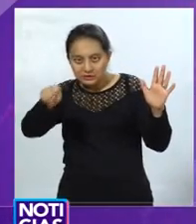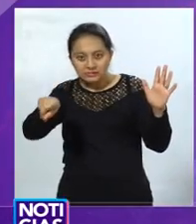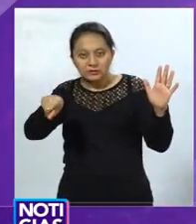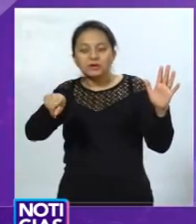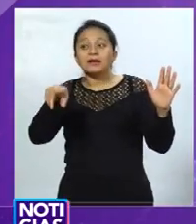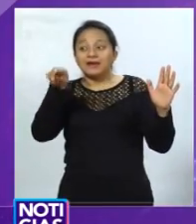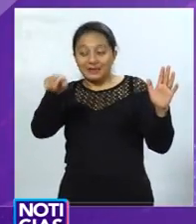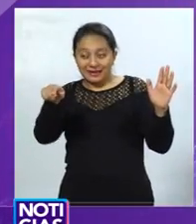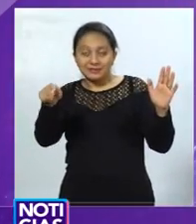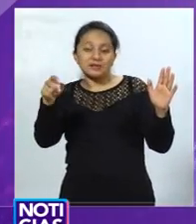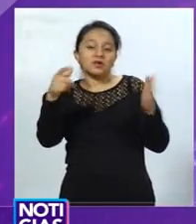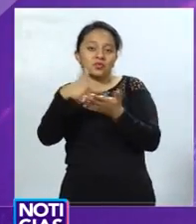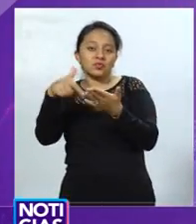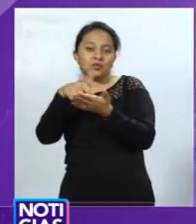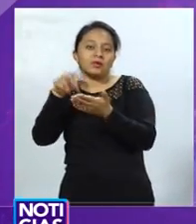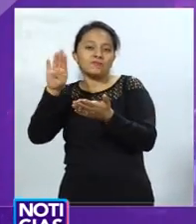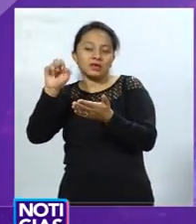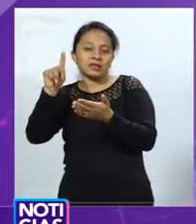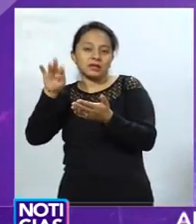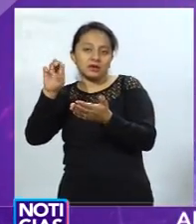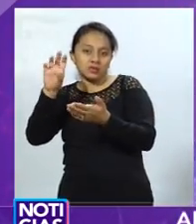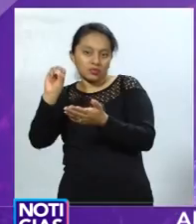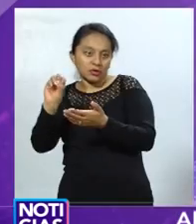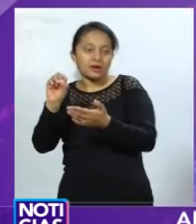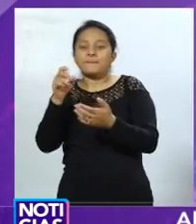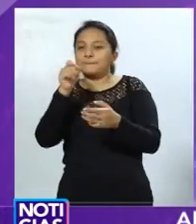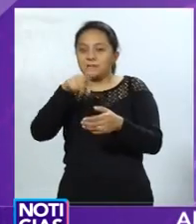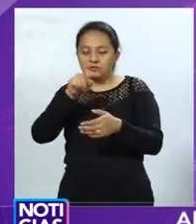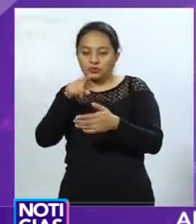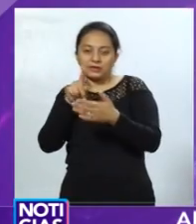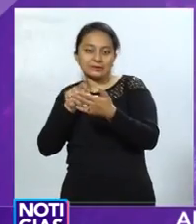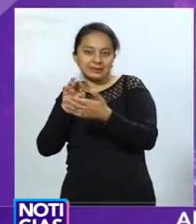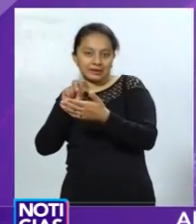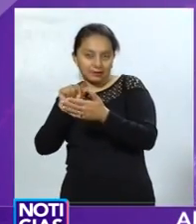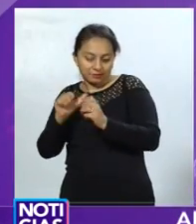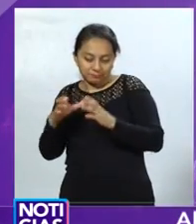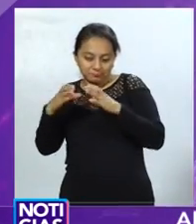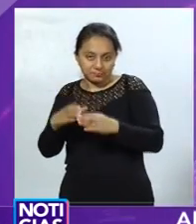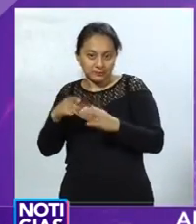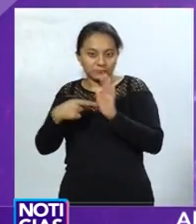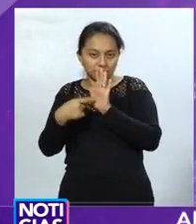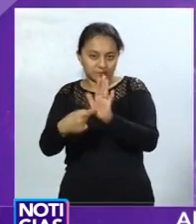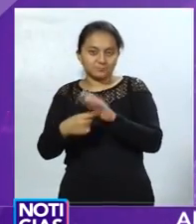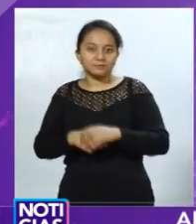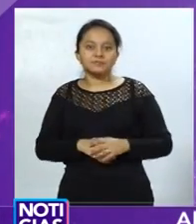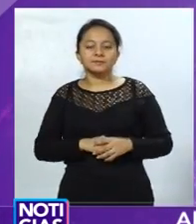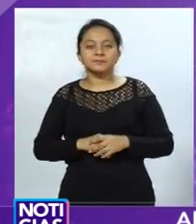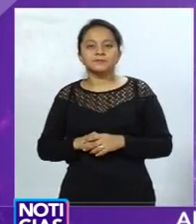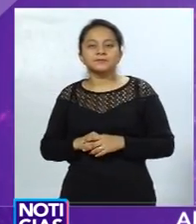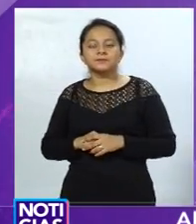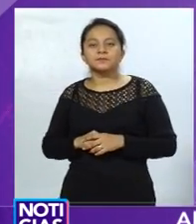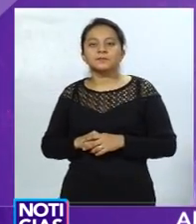presentar en el Jardín Cenea. Con imágenes de Manuel Tobar, para Noticias RTQ, Alejandro Cervantes.